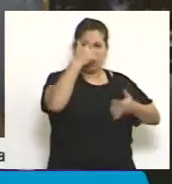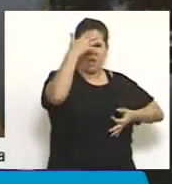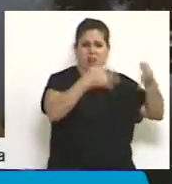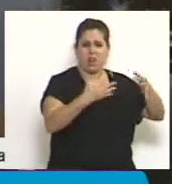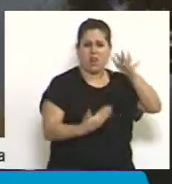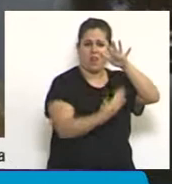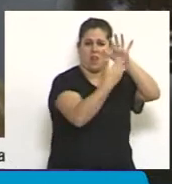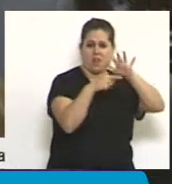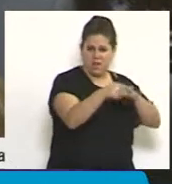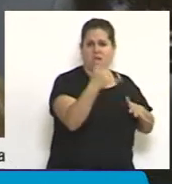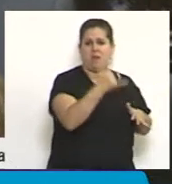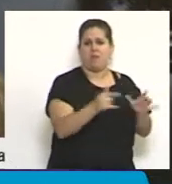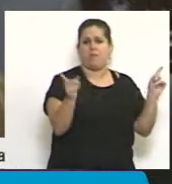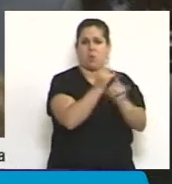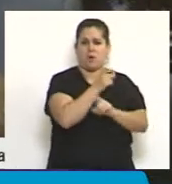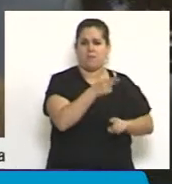este sistema.